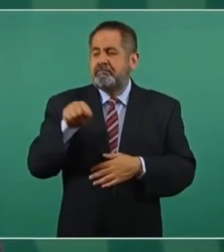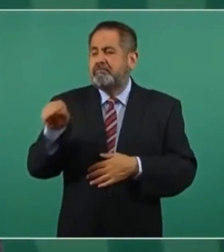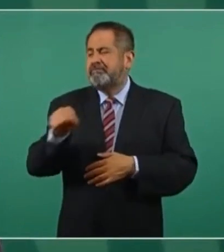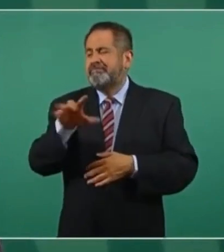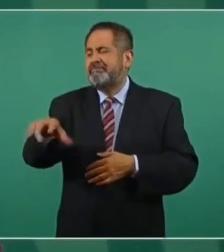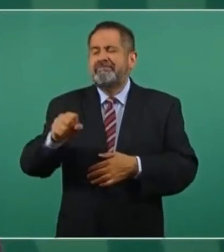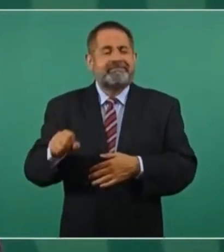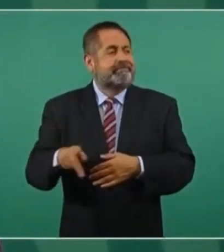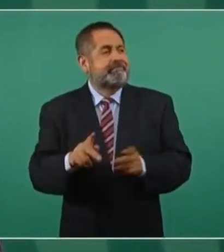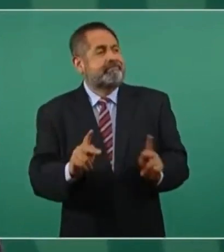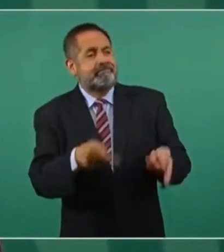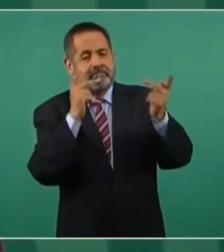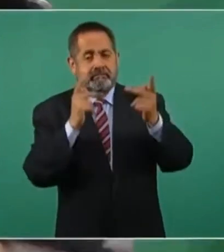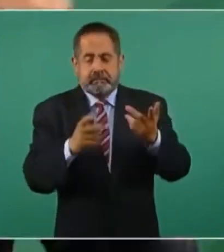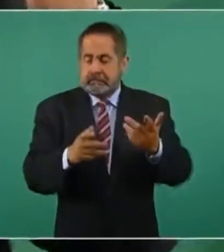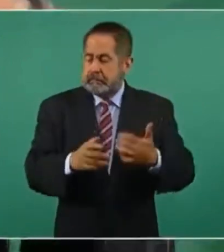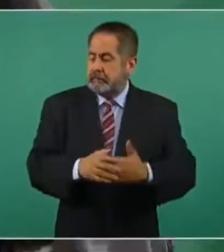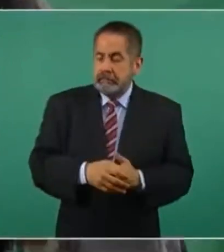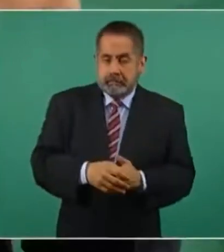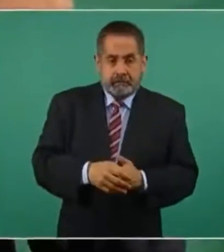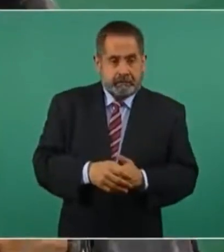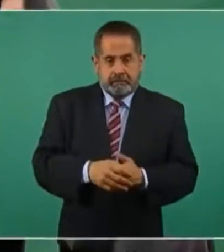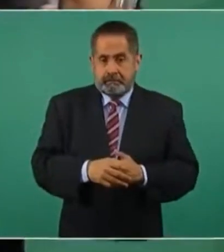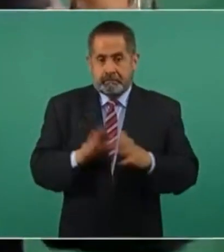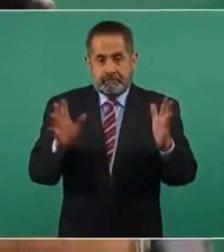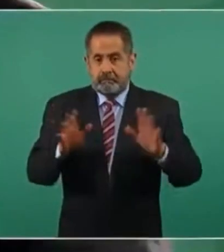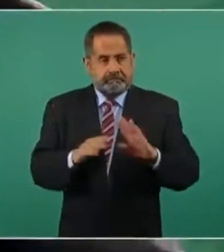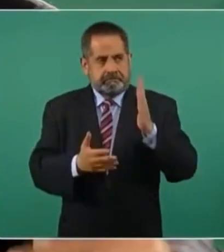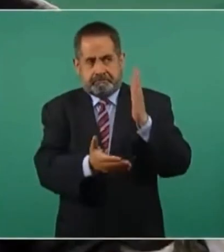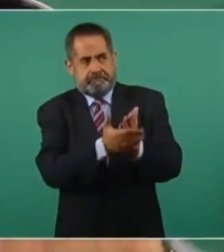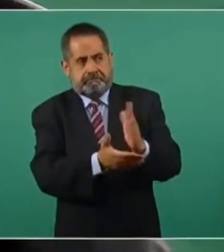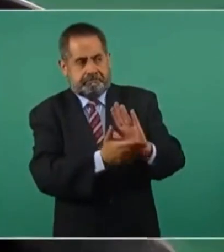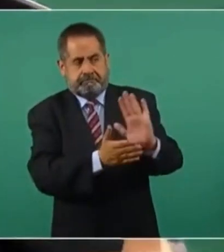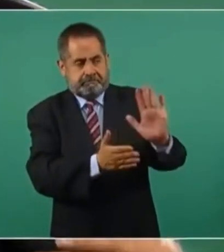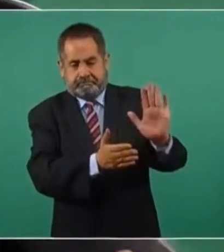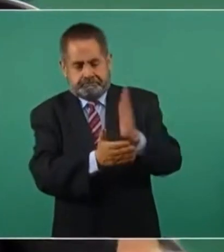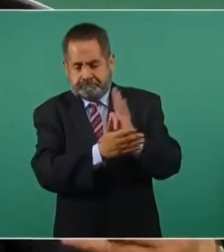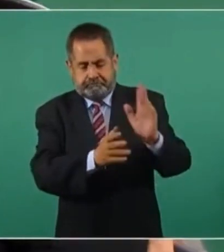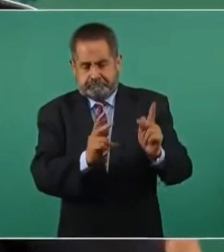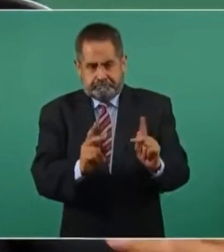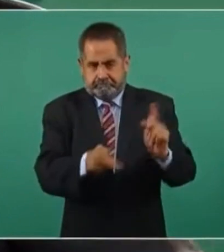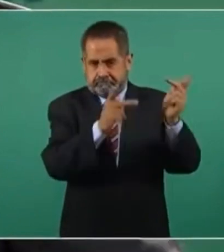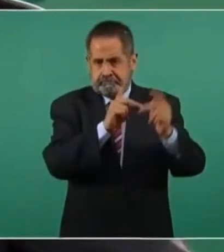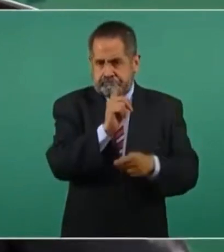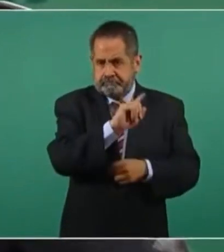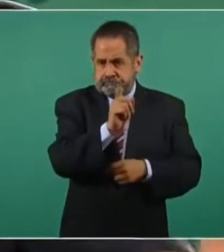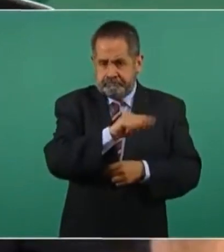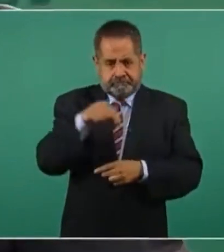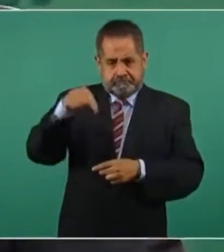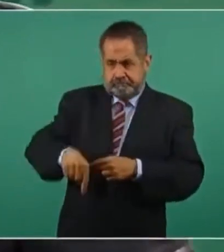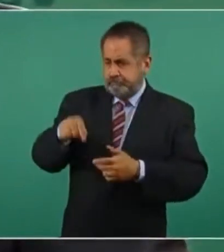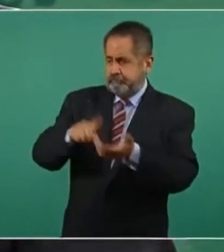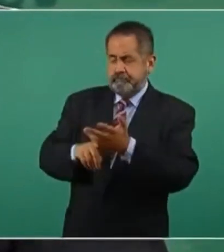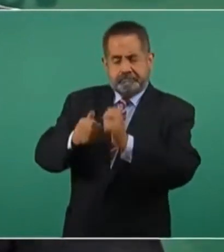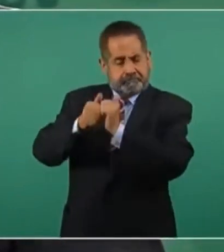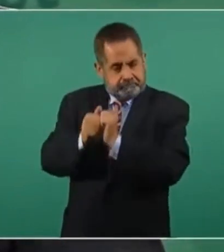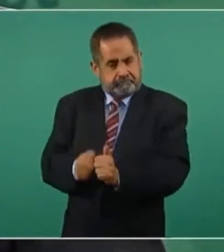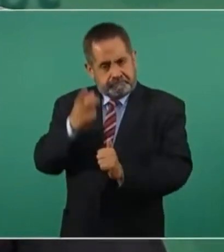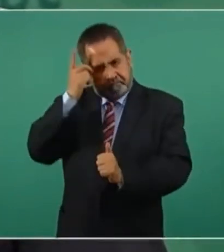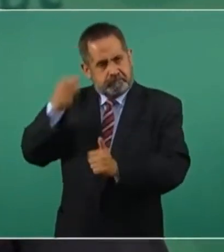tuvimos llegando que parar la venta de plantas al interior